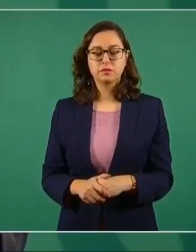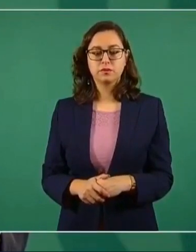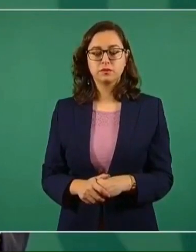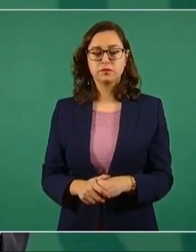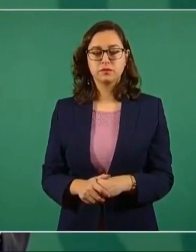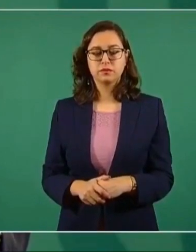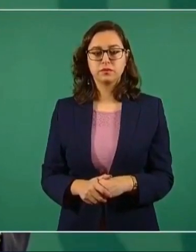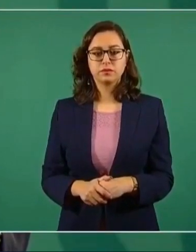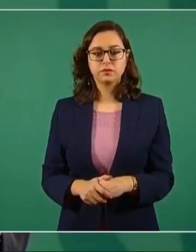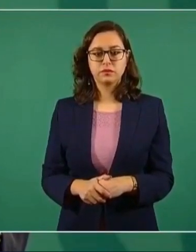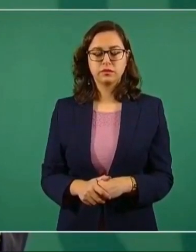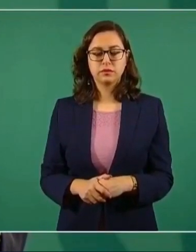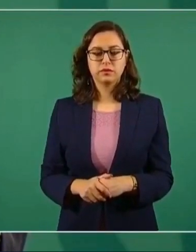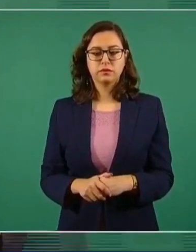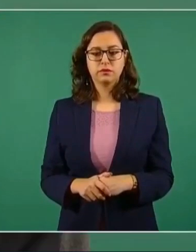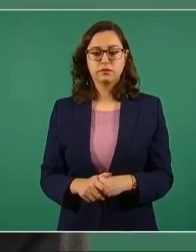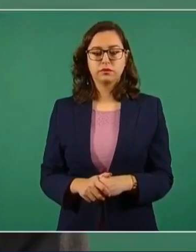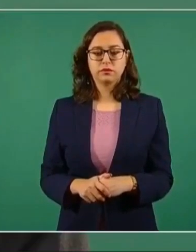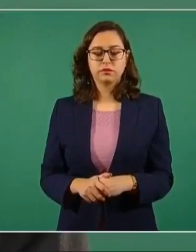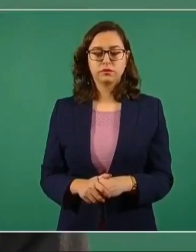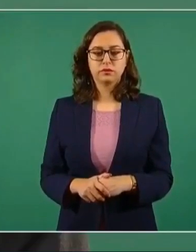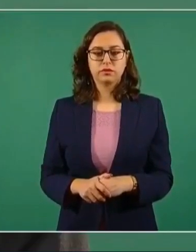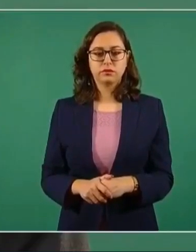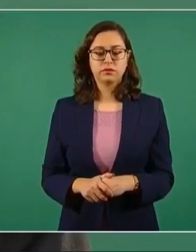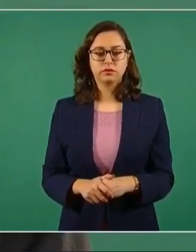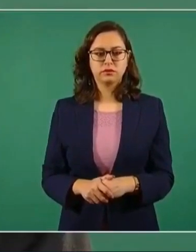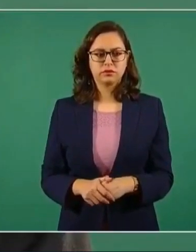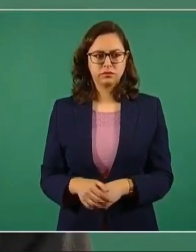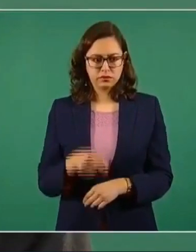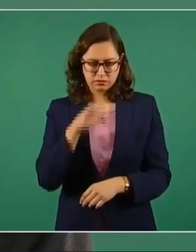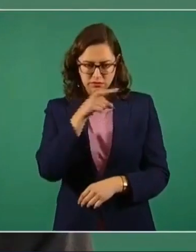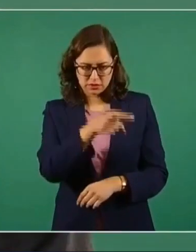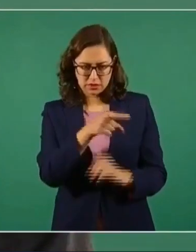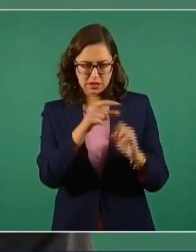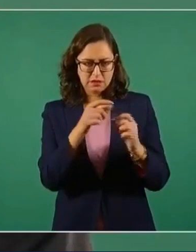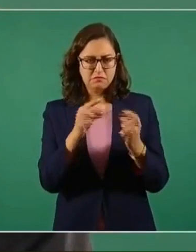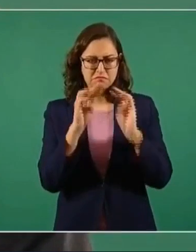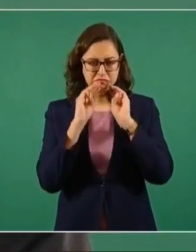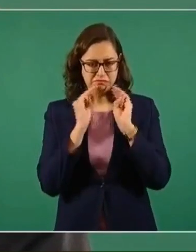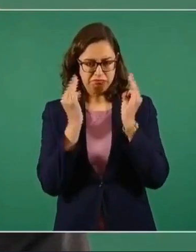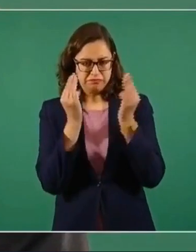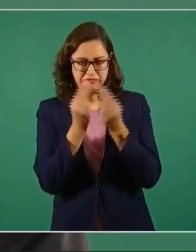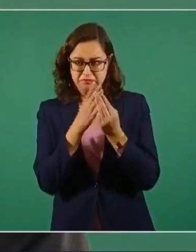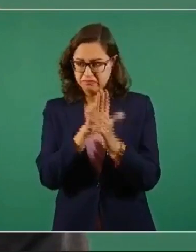repruebo completamente esas amenazas.